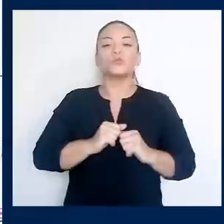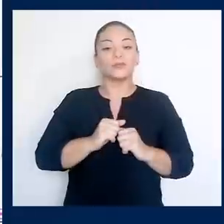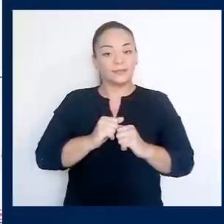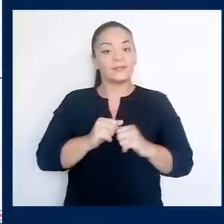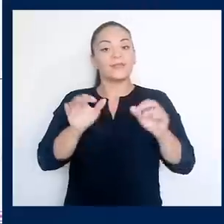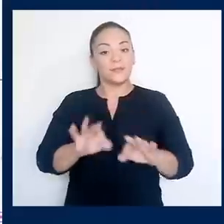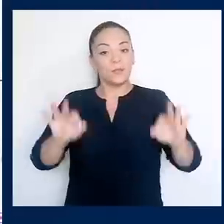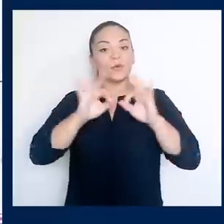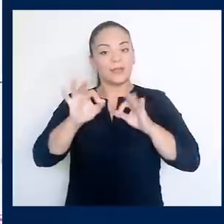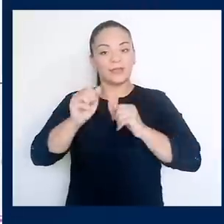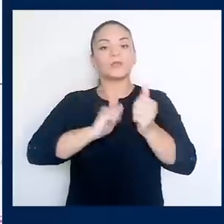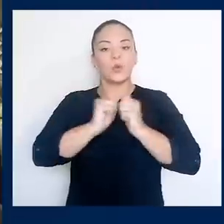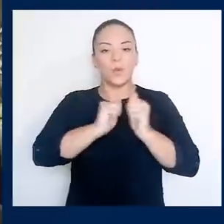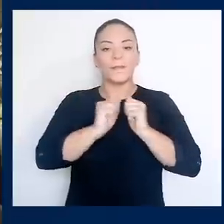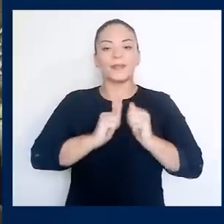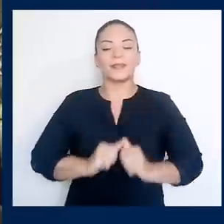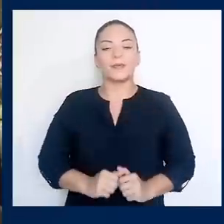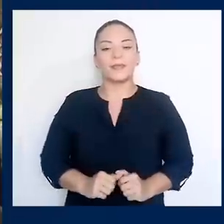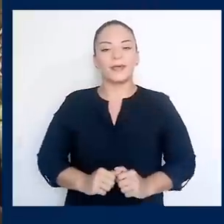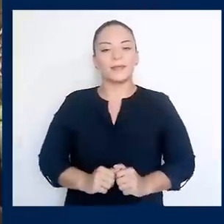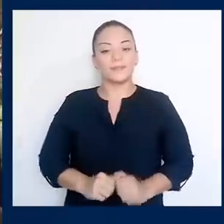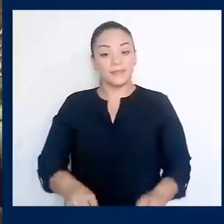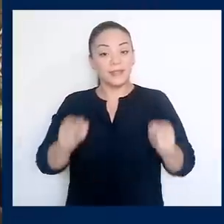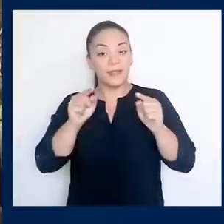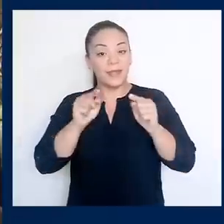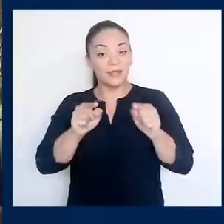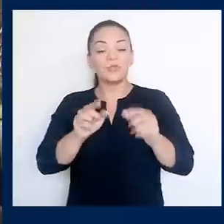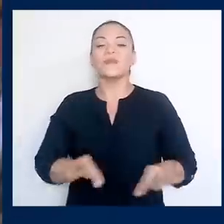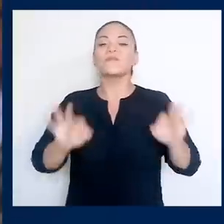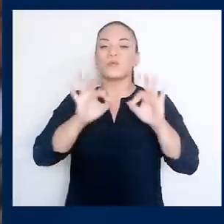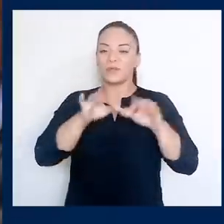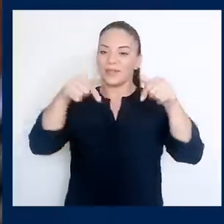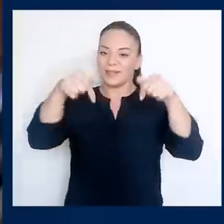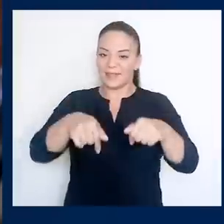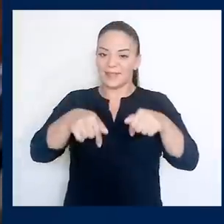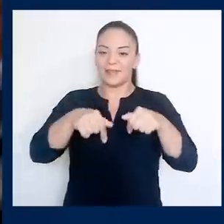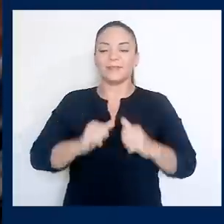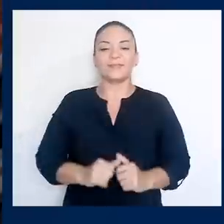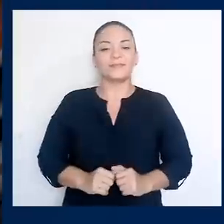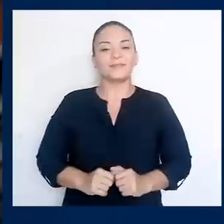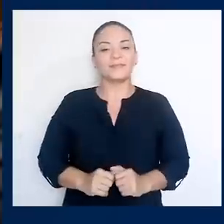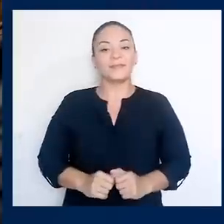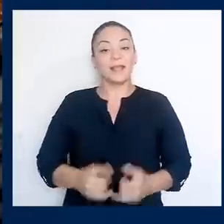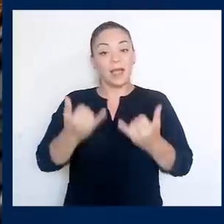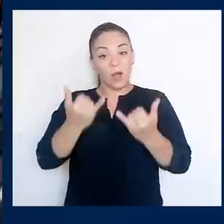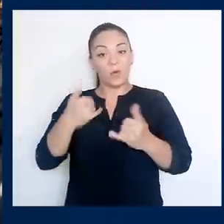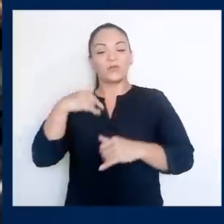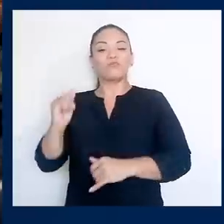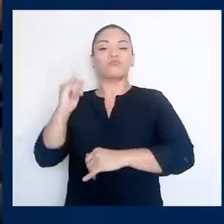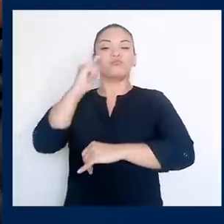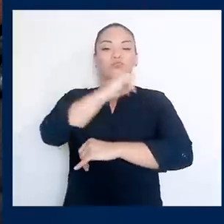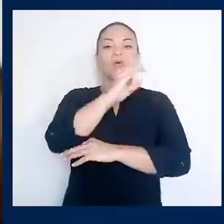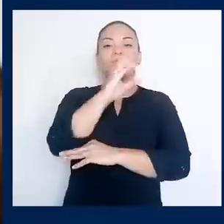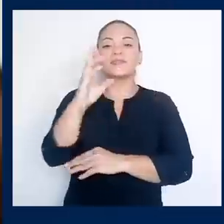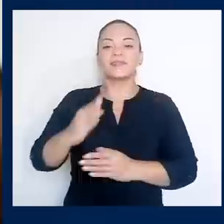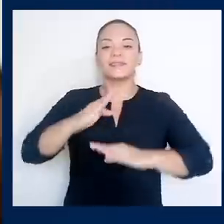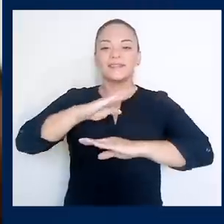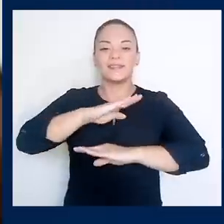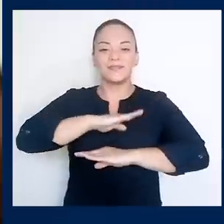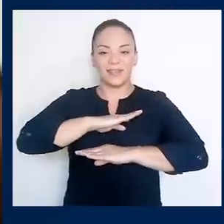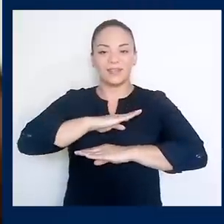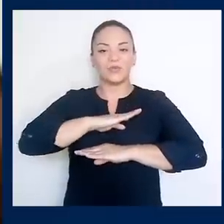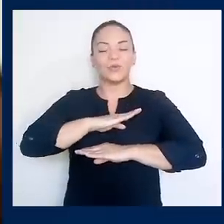importantes de competitividad. Y hacer eso era muy importante. Así que regreso a Costa Rica muy